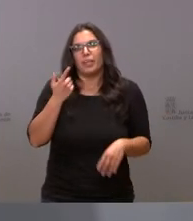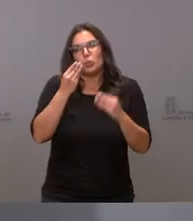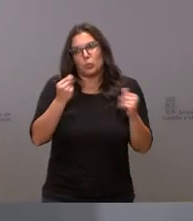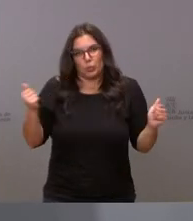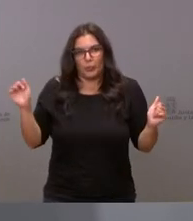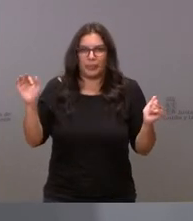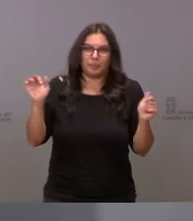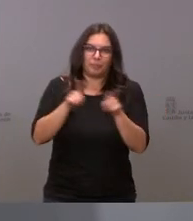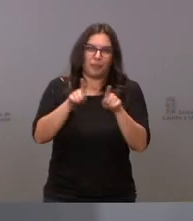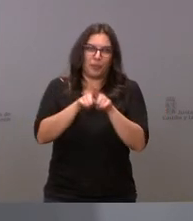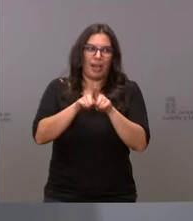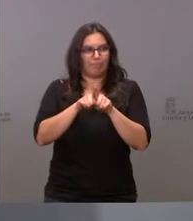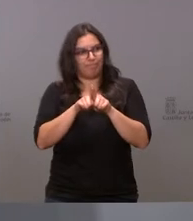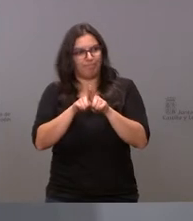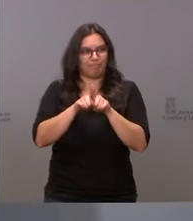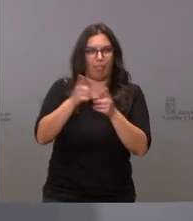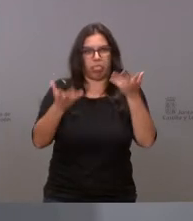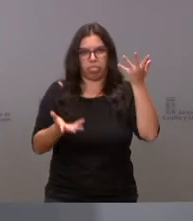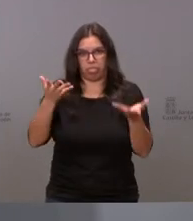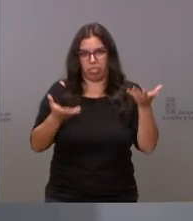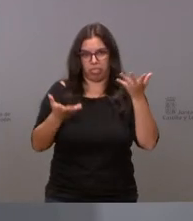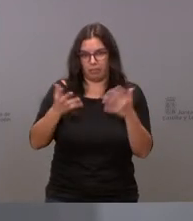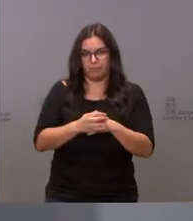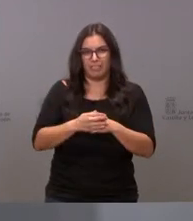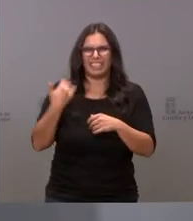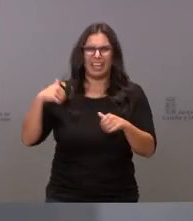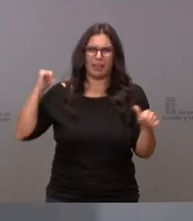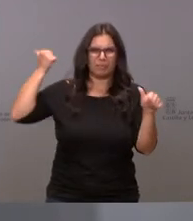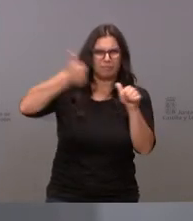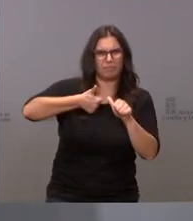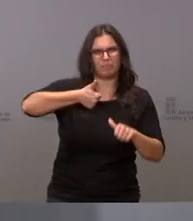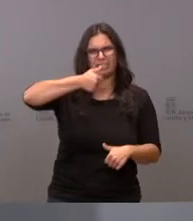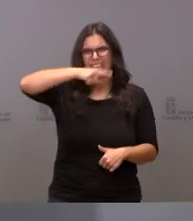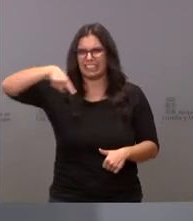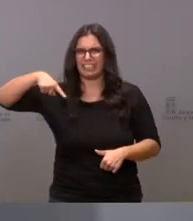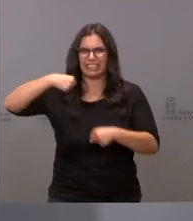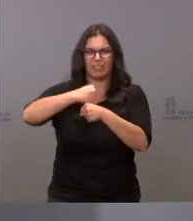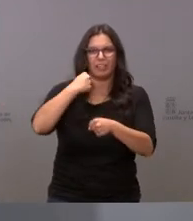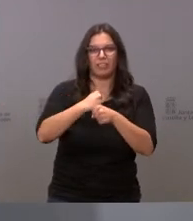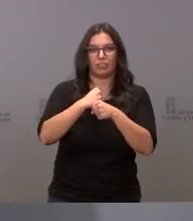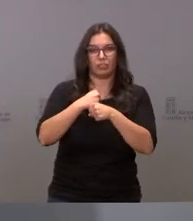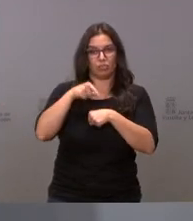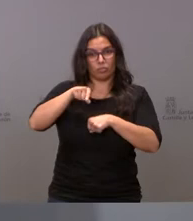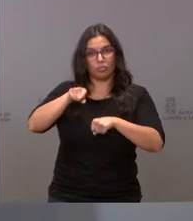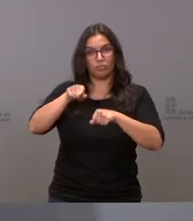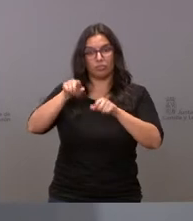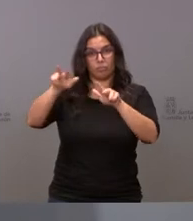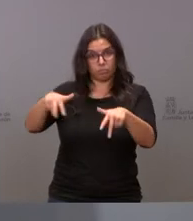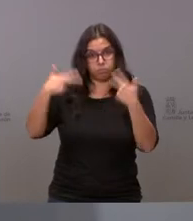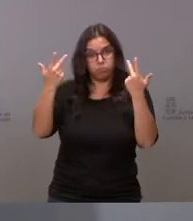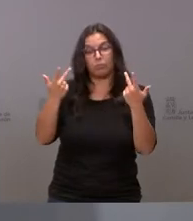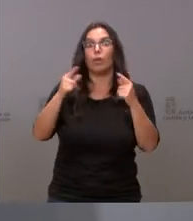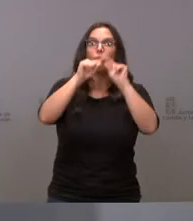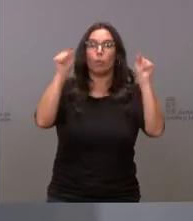poco preciso llevamos meses años trabajando esta opción yo creo que las provincias de